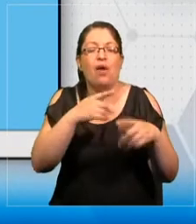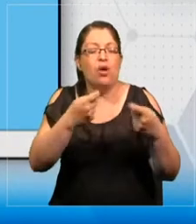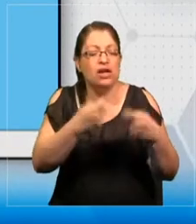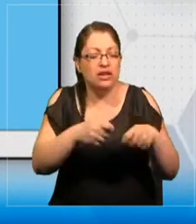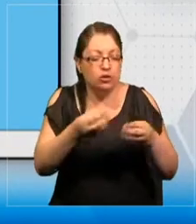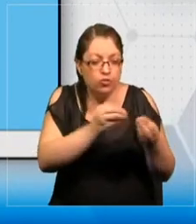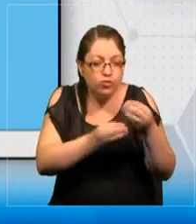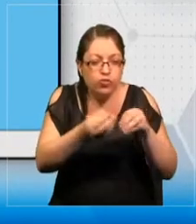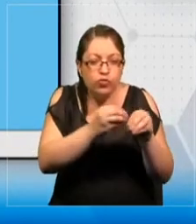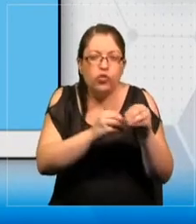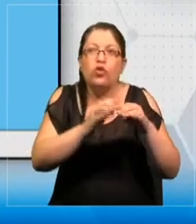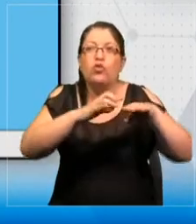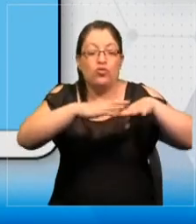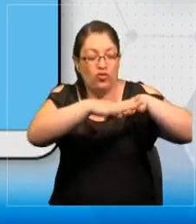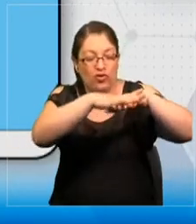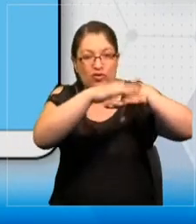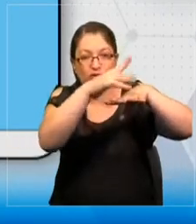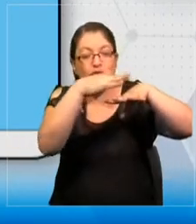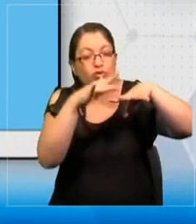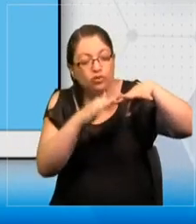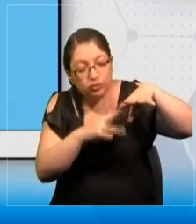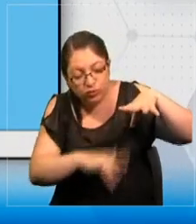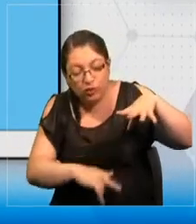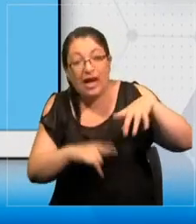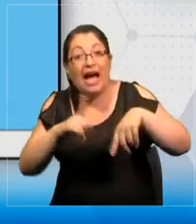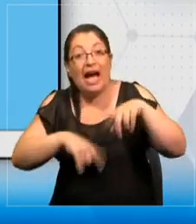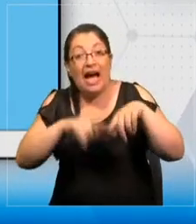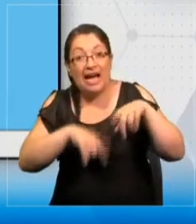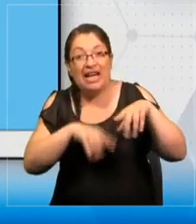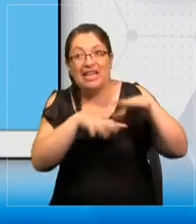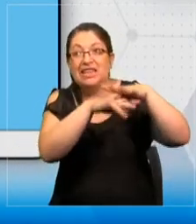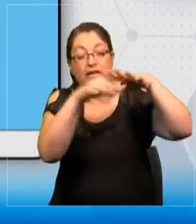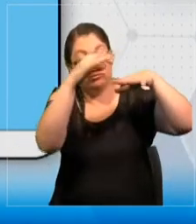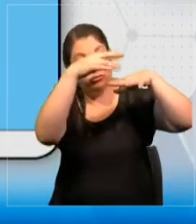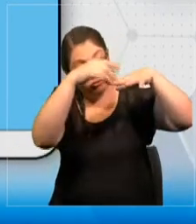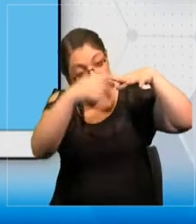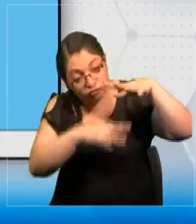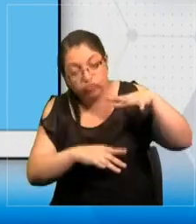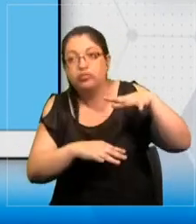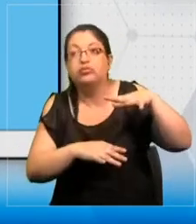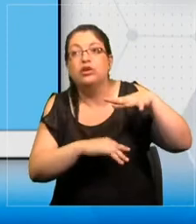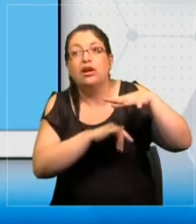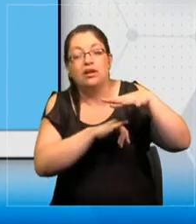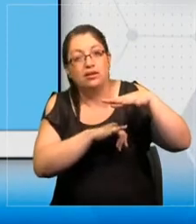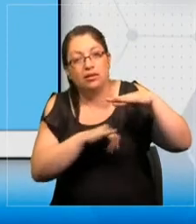proceso de filtración. Va a la tierra y después de que ha ingresado a la tierra,